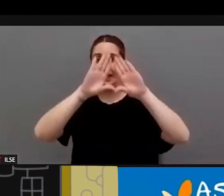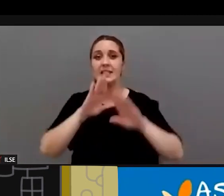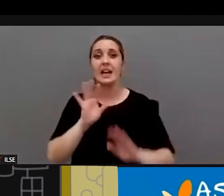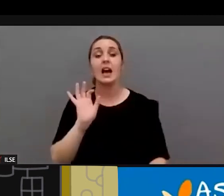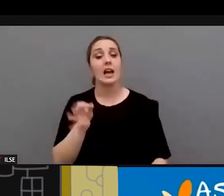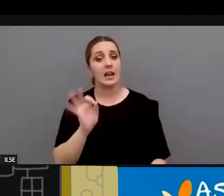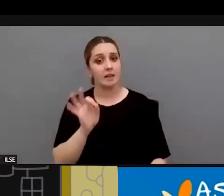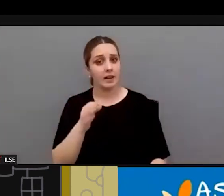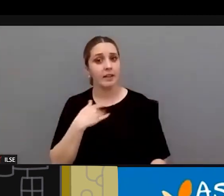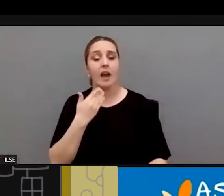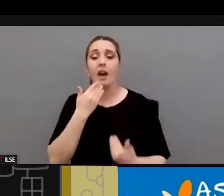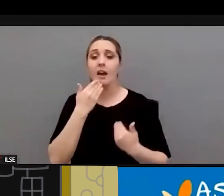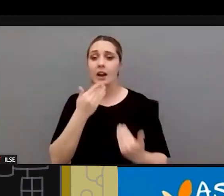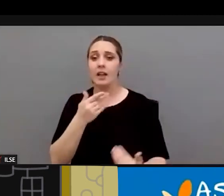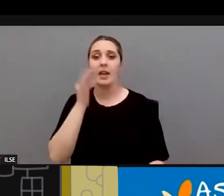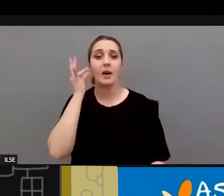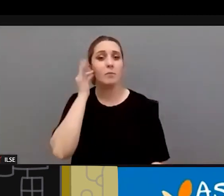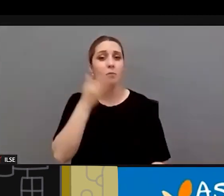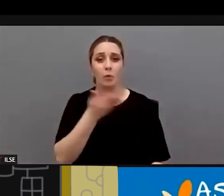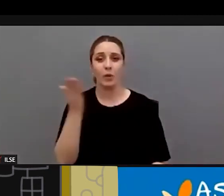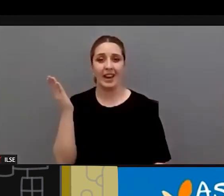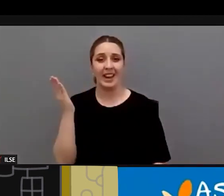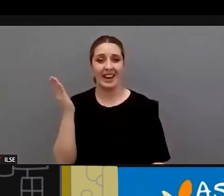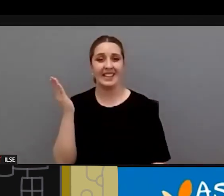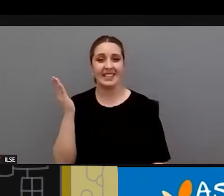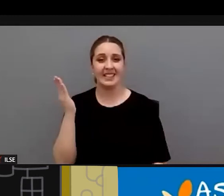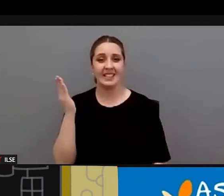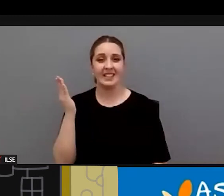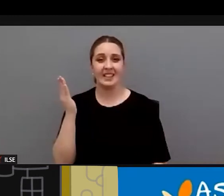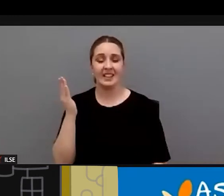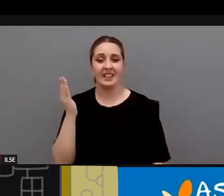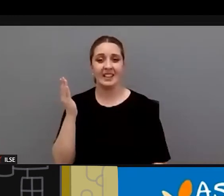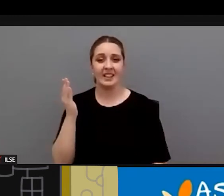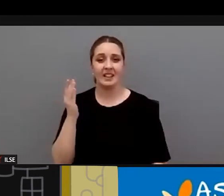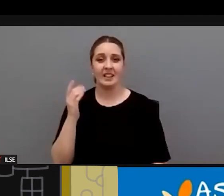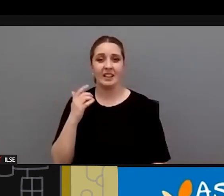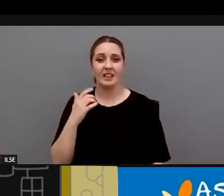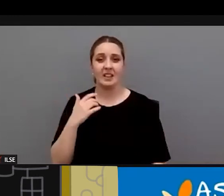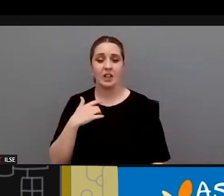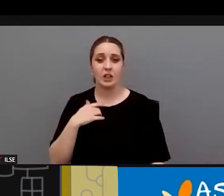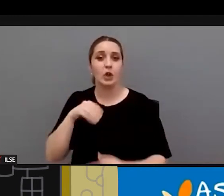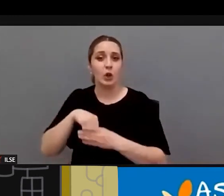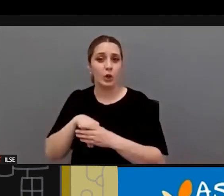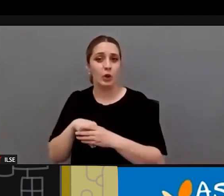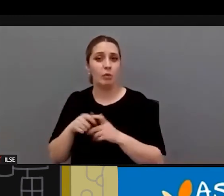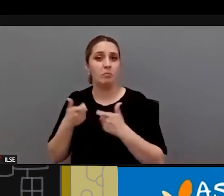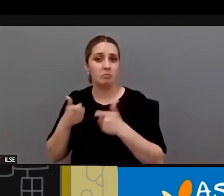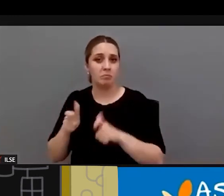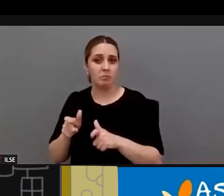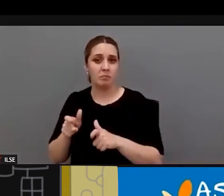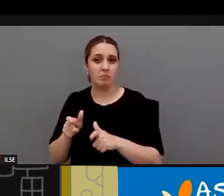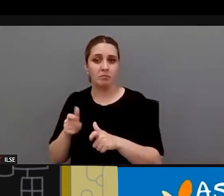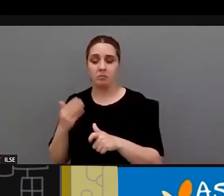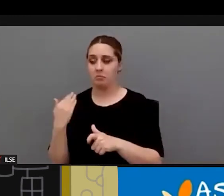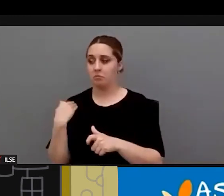es de agradecer a todas las mujeres que has nombrado no tanto al menos yo no he estado en ese campo hasta hace